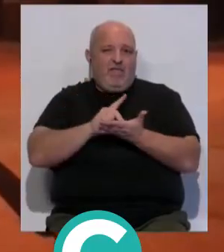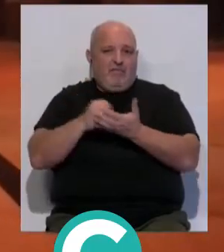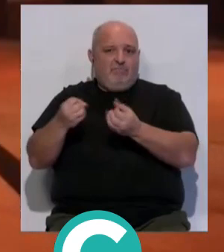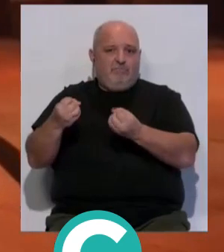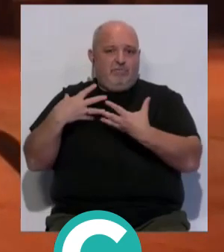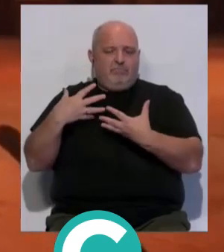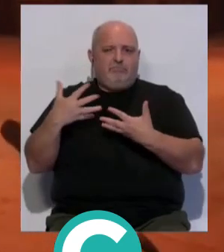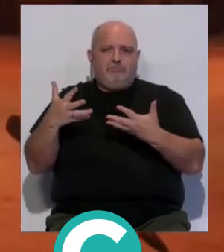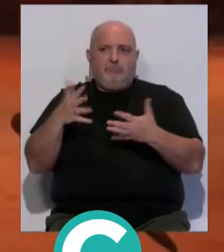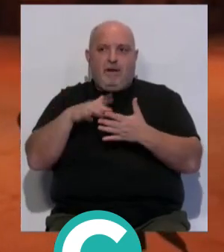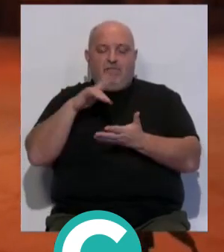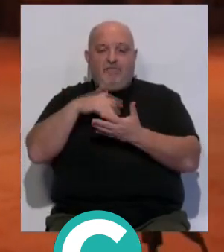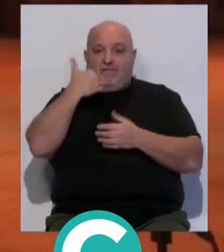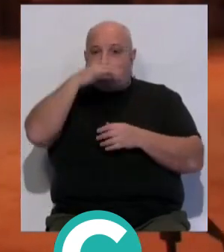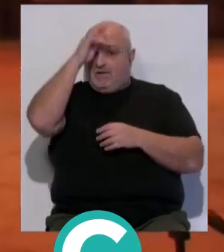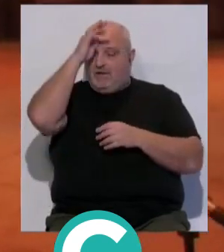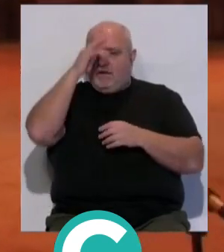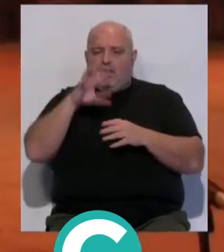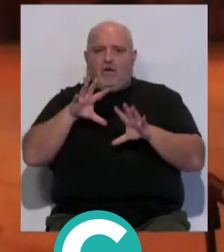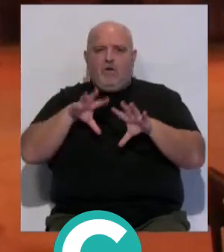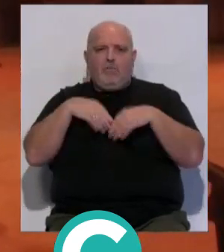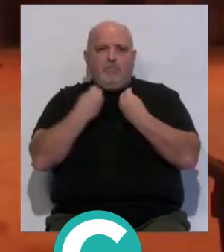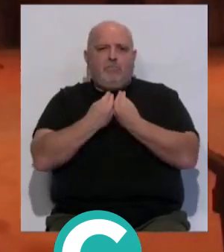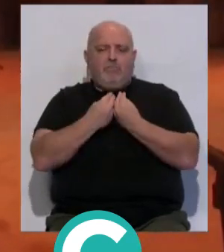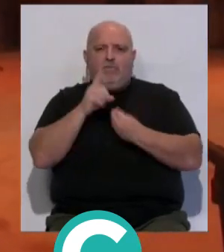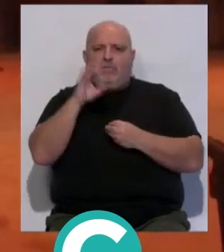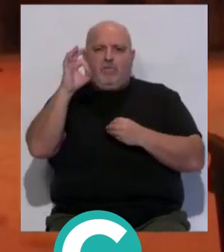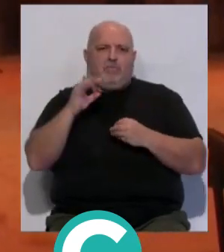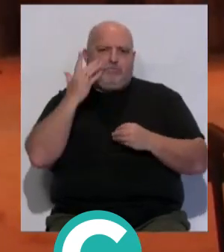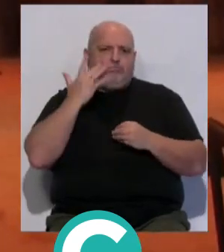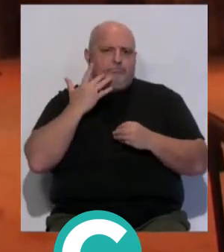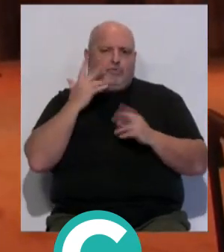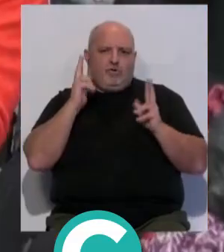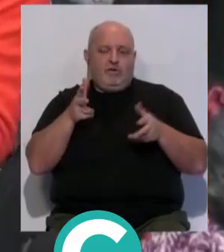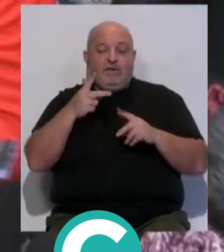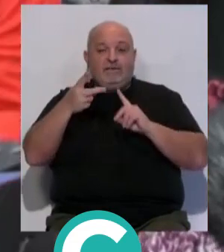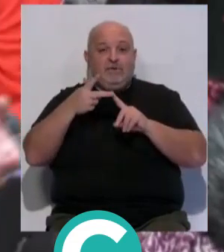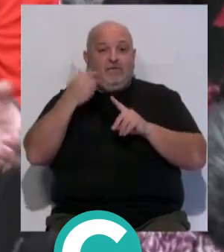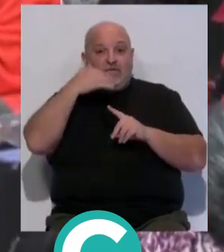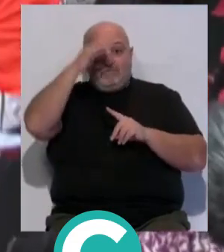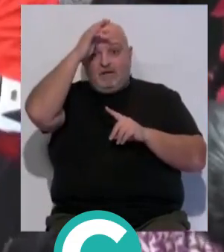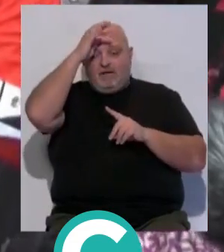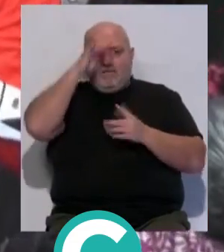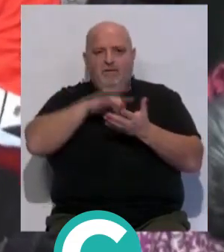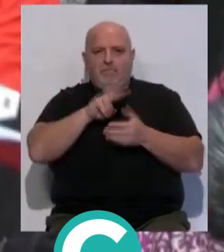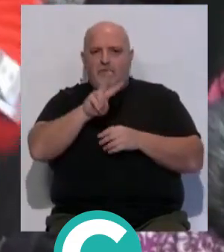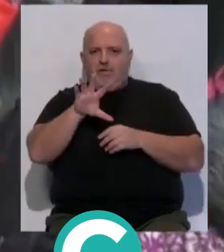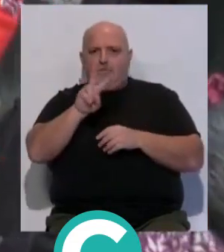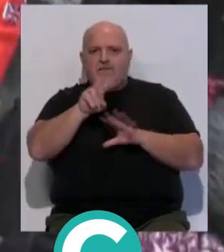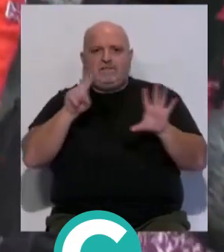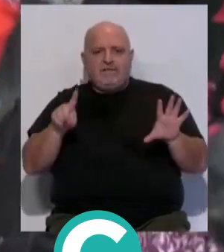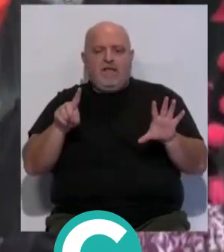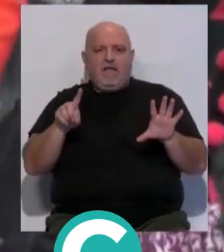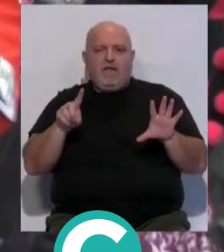la encuesta arrojan para el primer fin de semana una ocupación media del 100%. Para el segundo fin de semana, los días 25 y